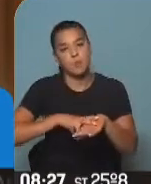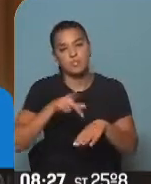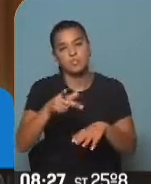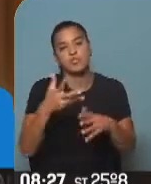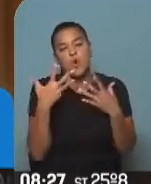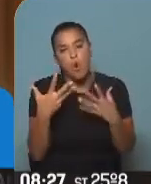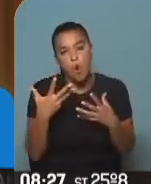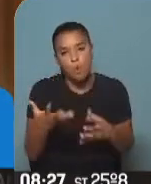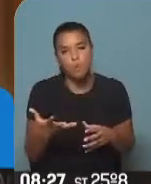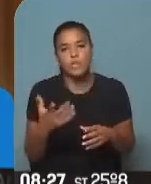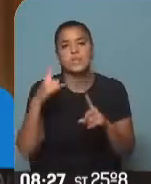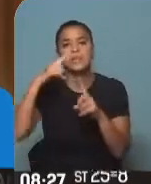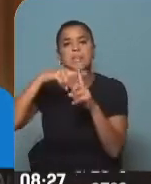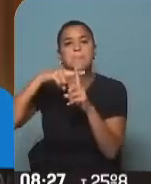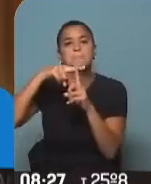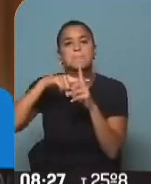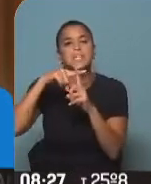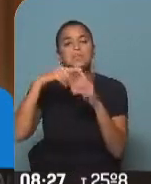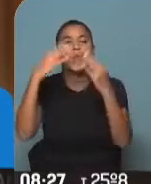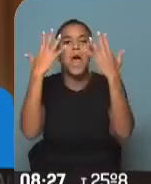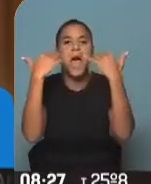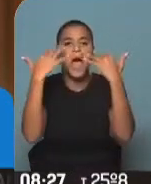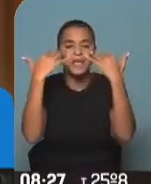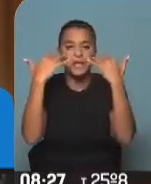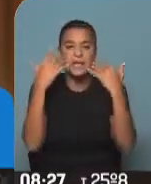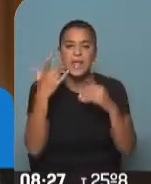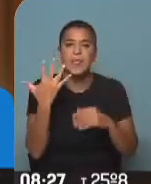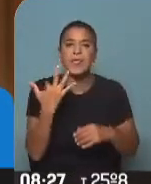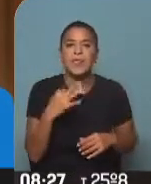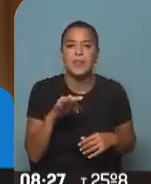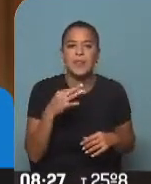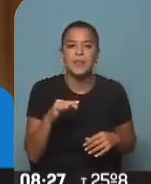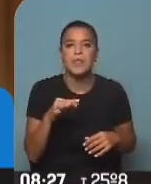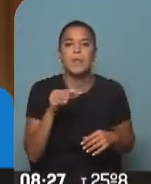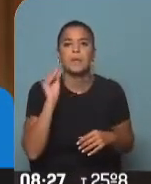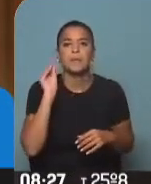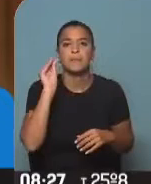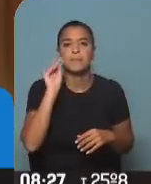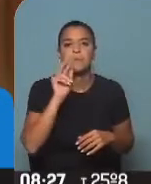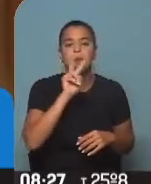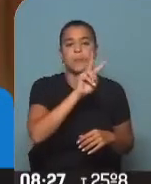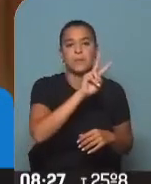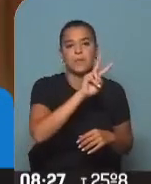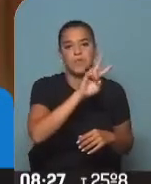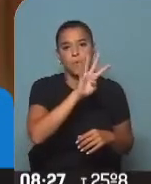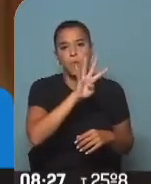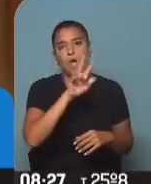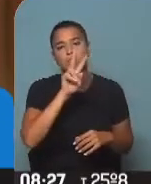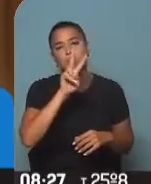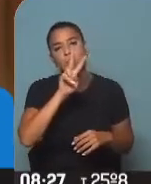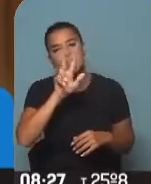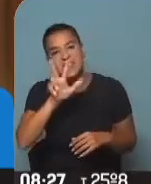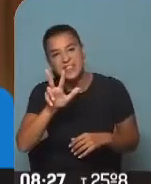supuesto, la temperatura del aire acondicionado, uno debe instalarla entre 24, 23